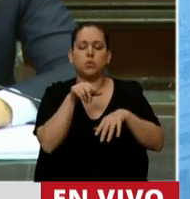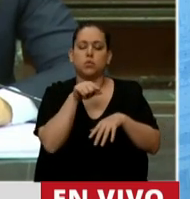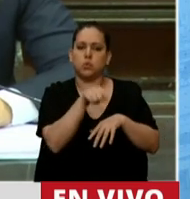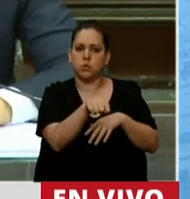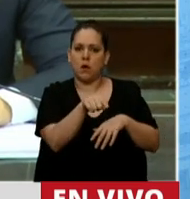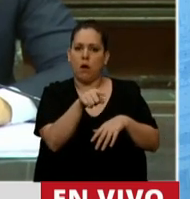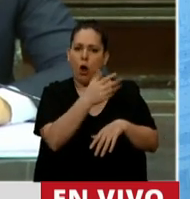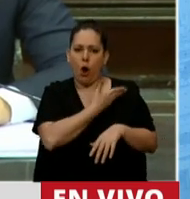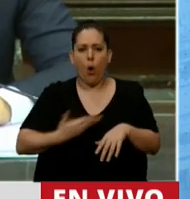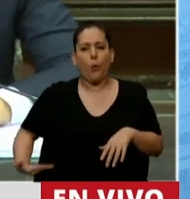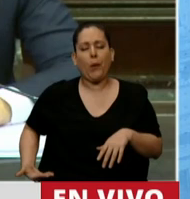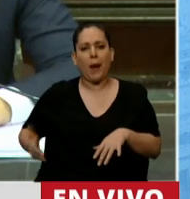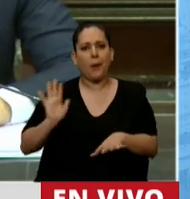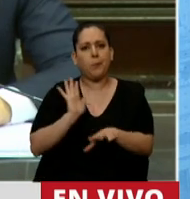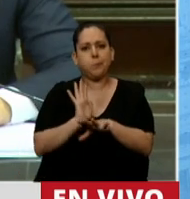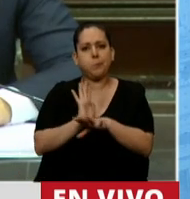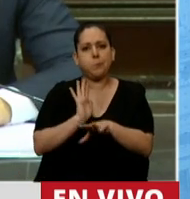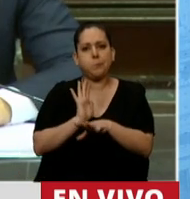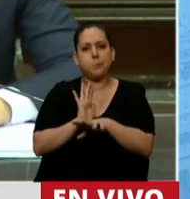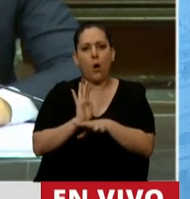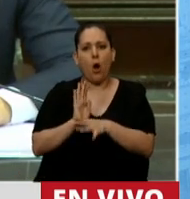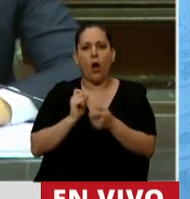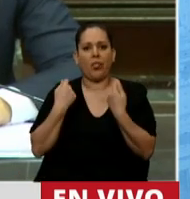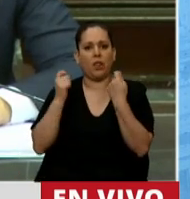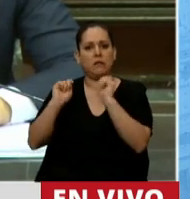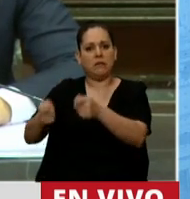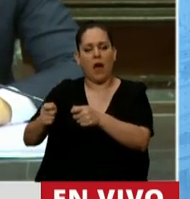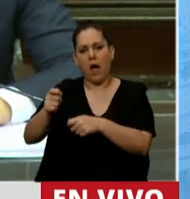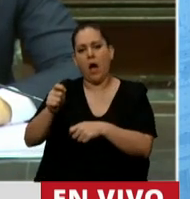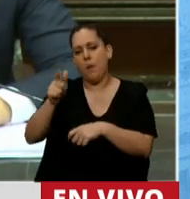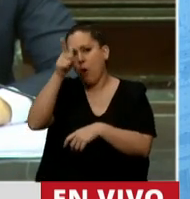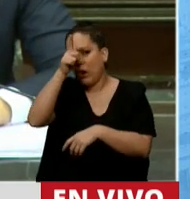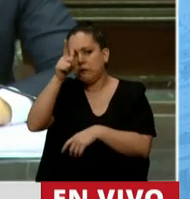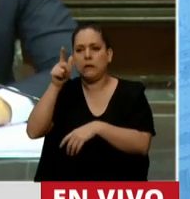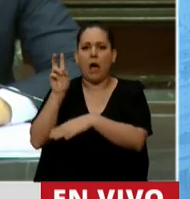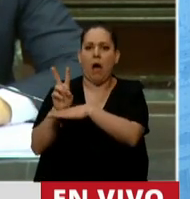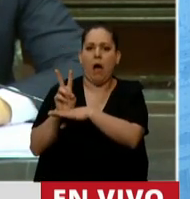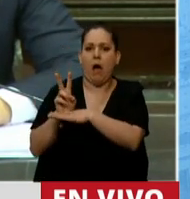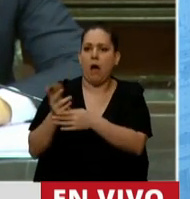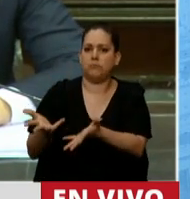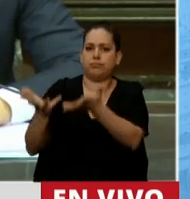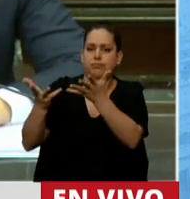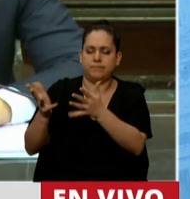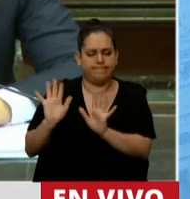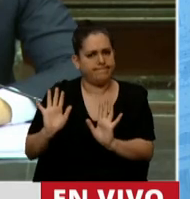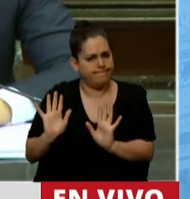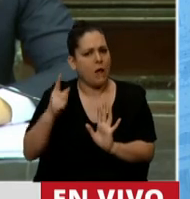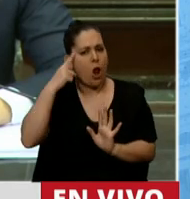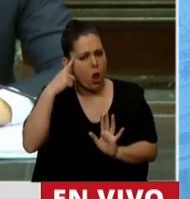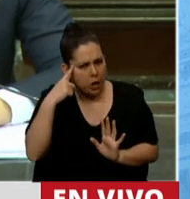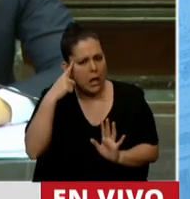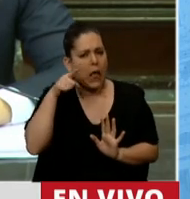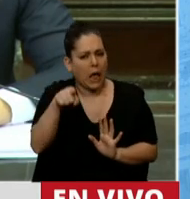el gobierno le dio un papel preponderante a la fuerza de seguridad en una crisis sanitaria. ¿No cree que estas